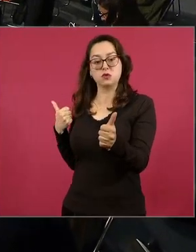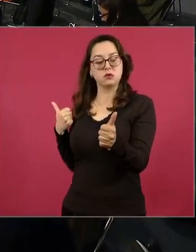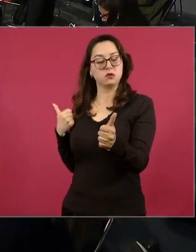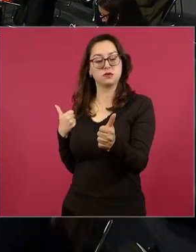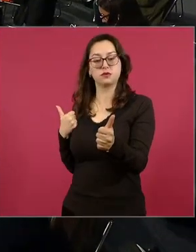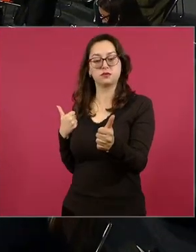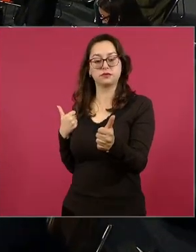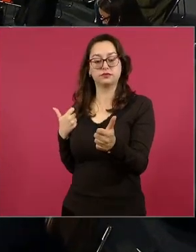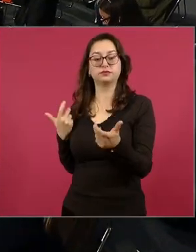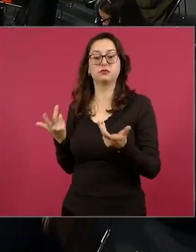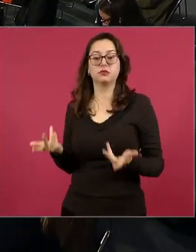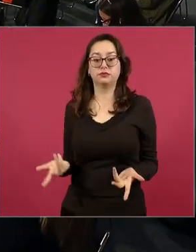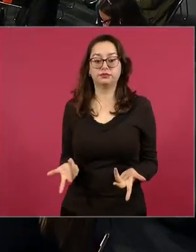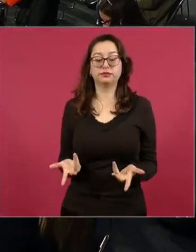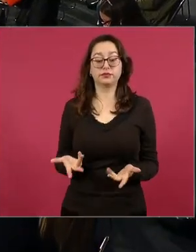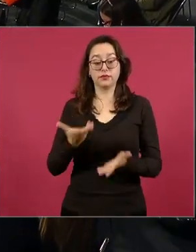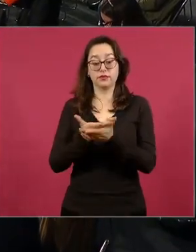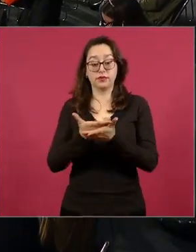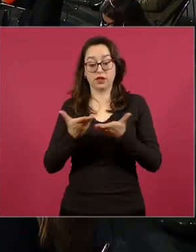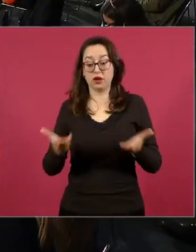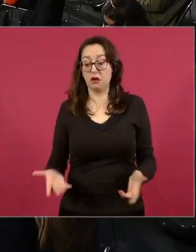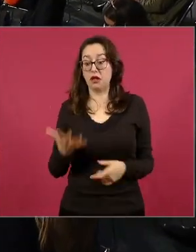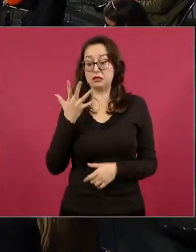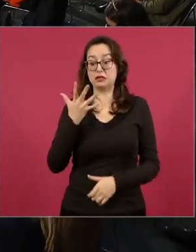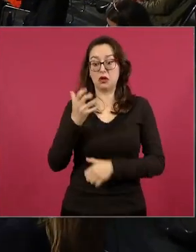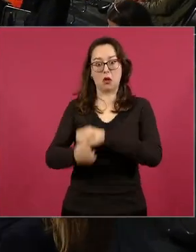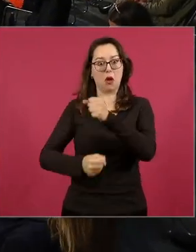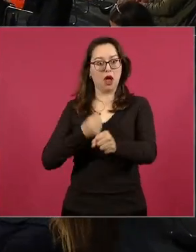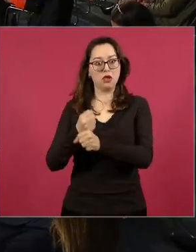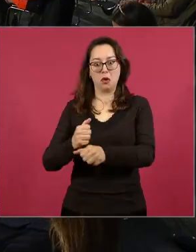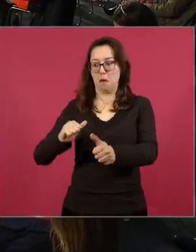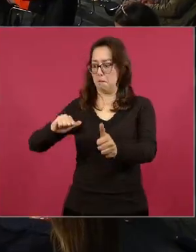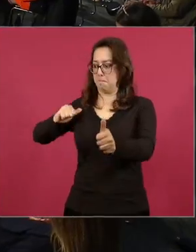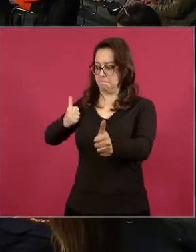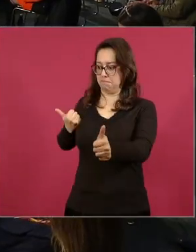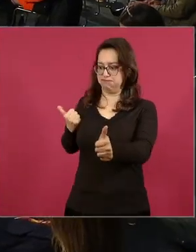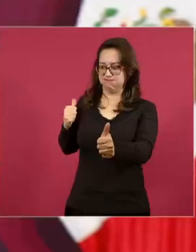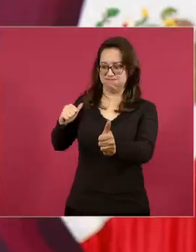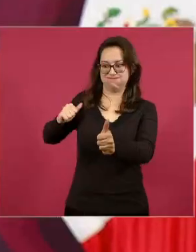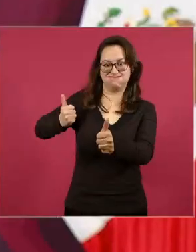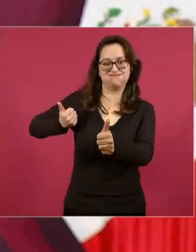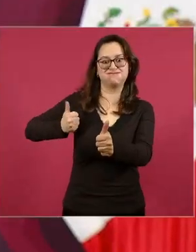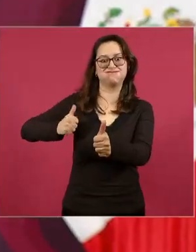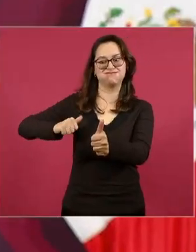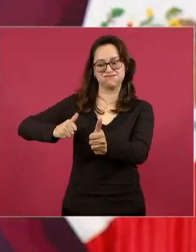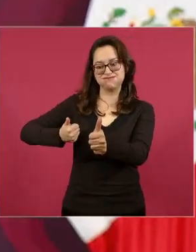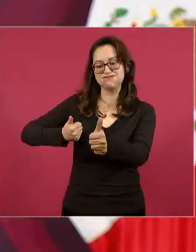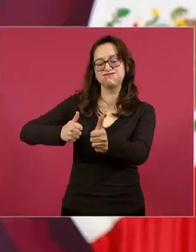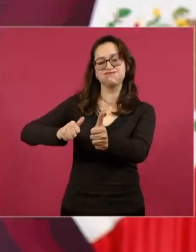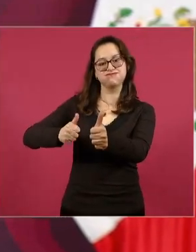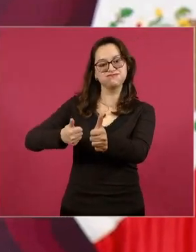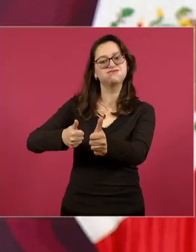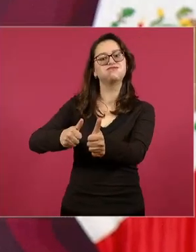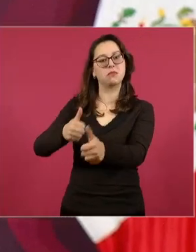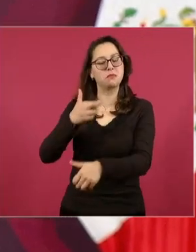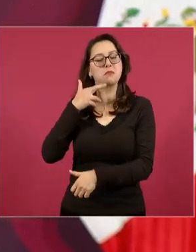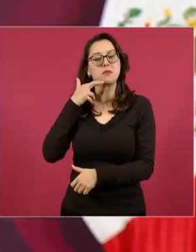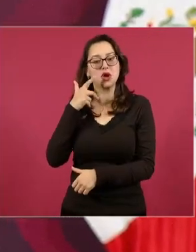se sentaron las bases y ya es una